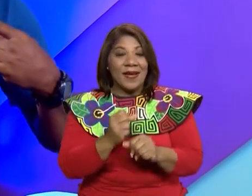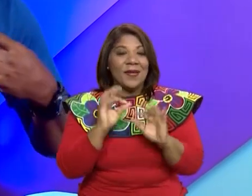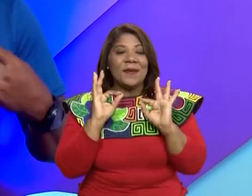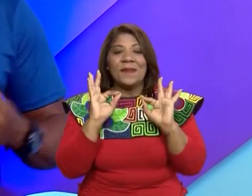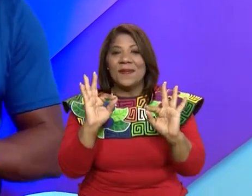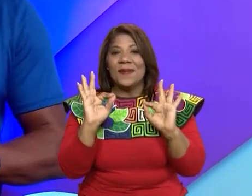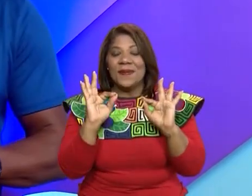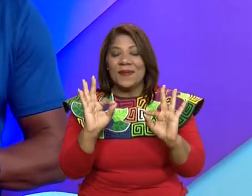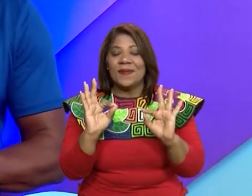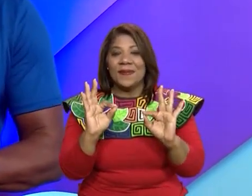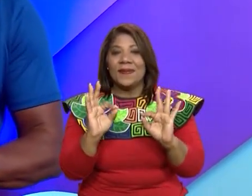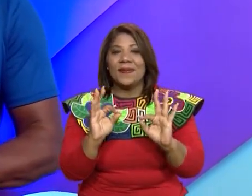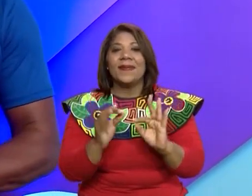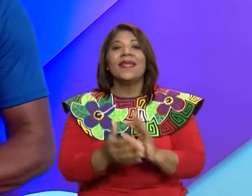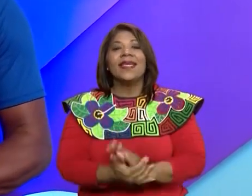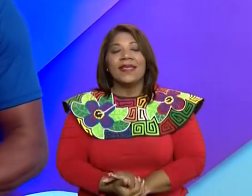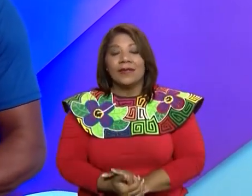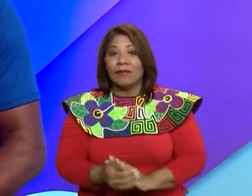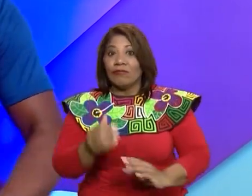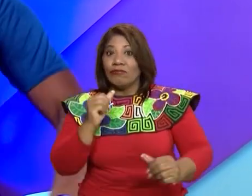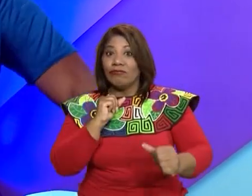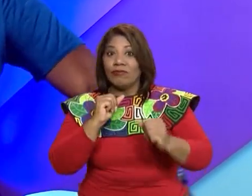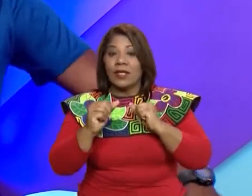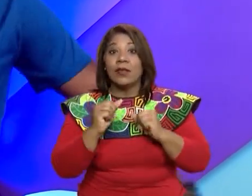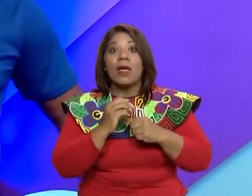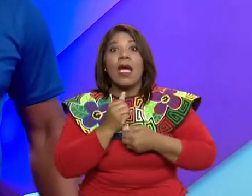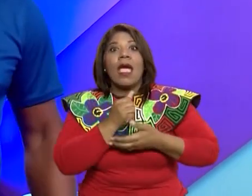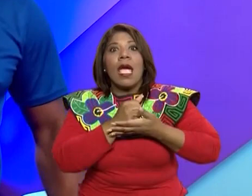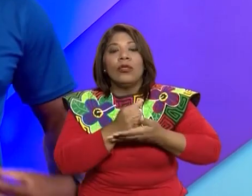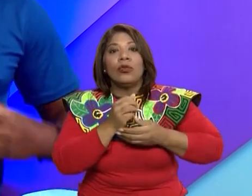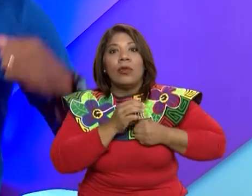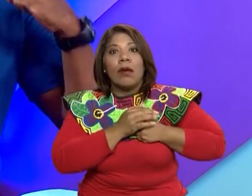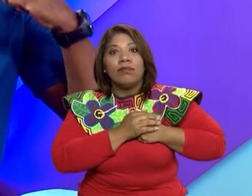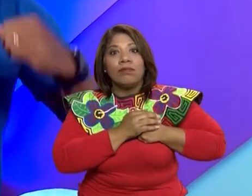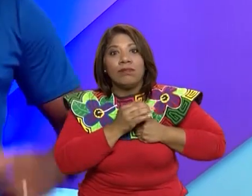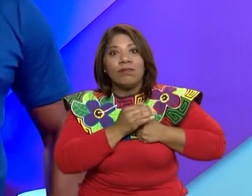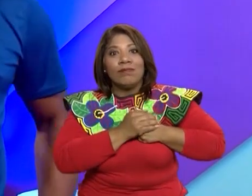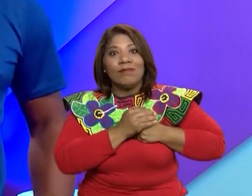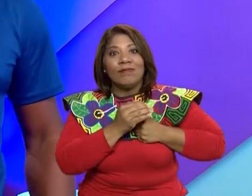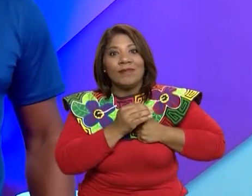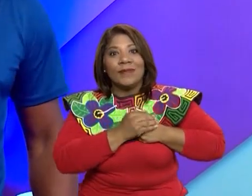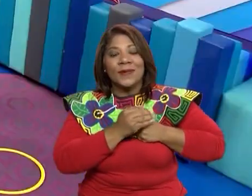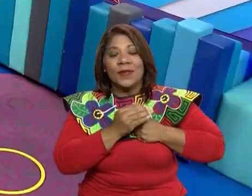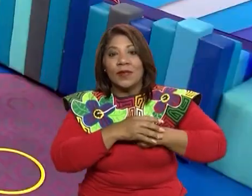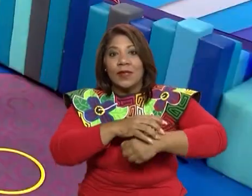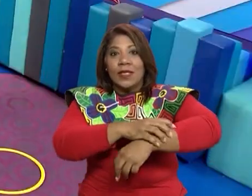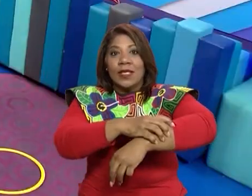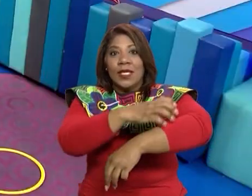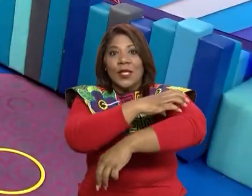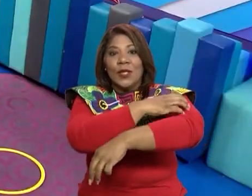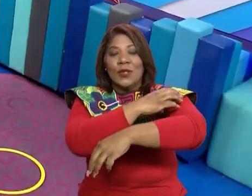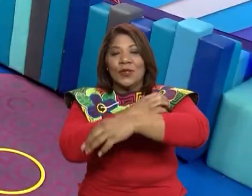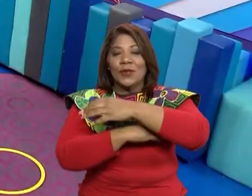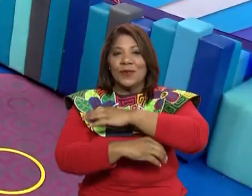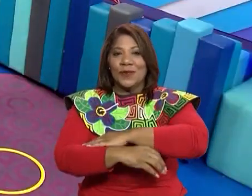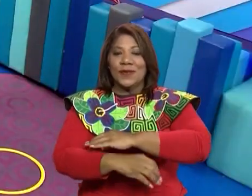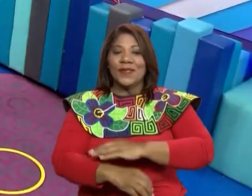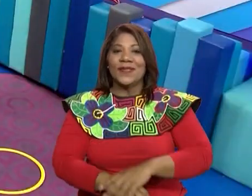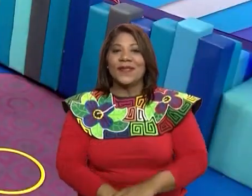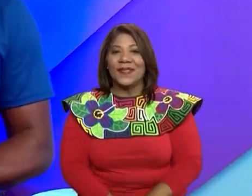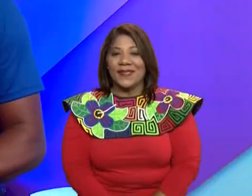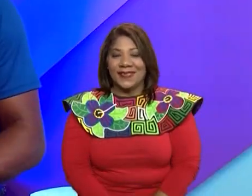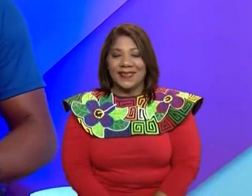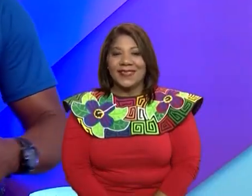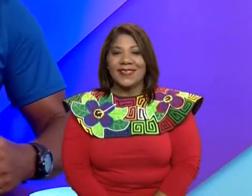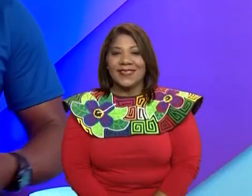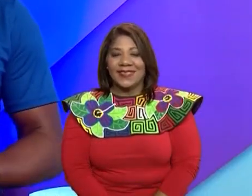Trabajamos un ejercicio cardiovascular y también fortalecimos todos los músculos de nuestro cuerpo. Espero que